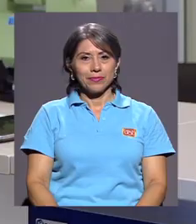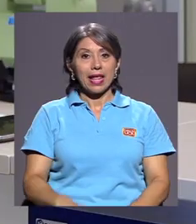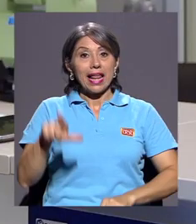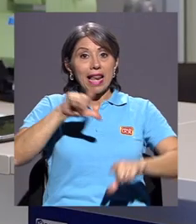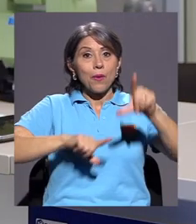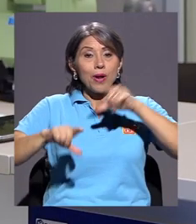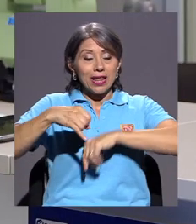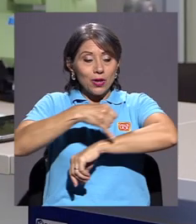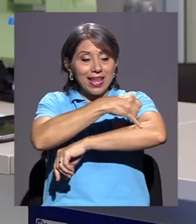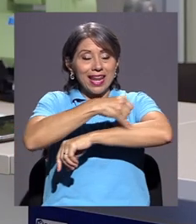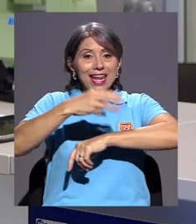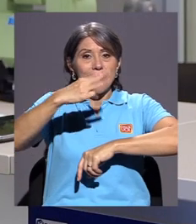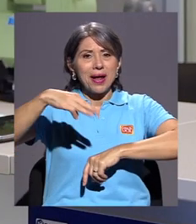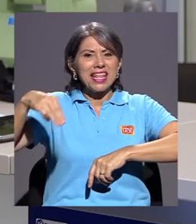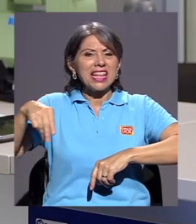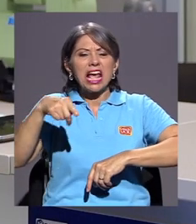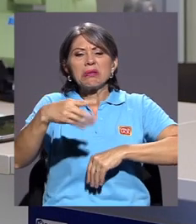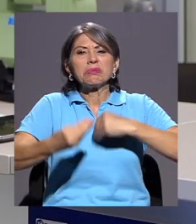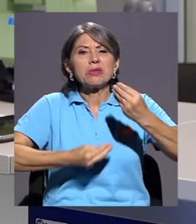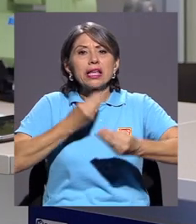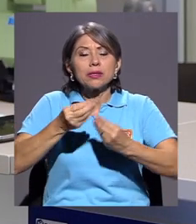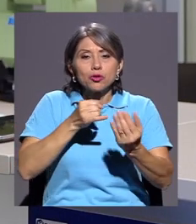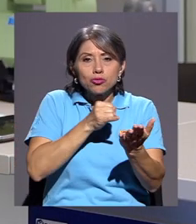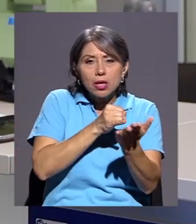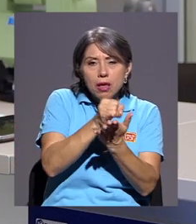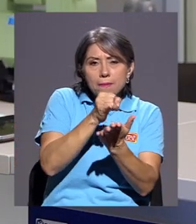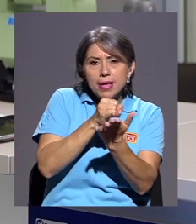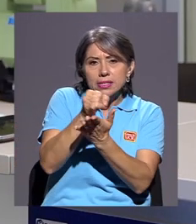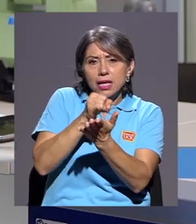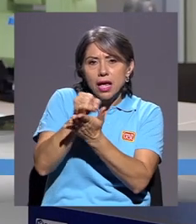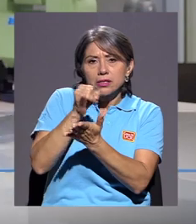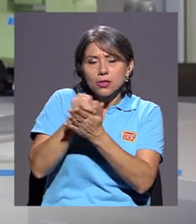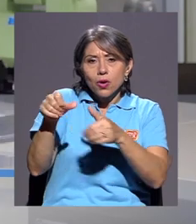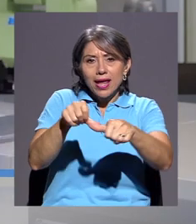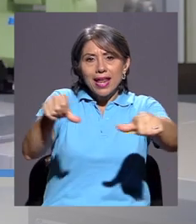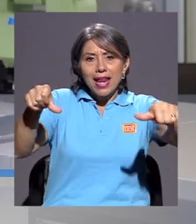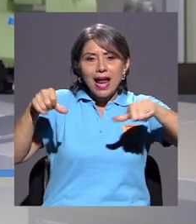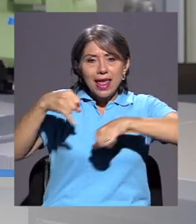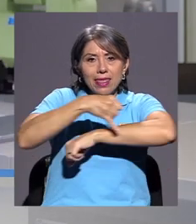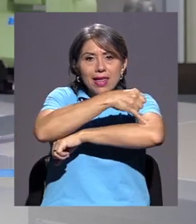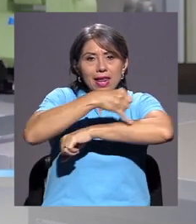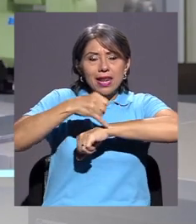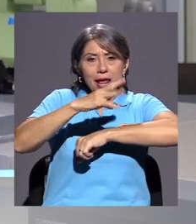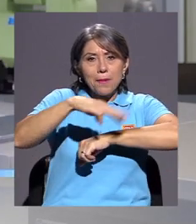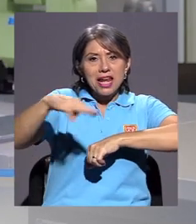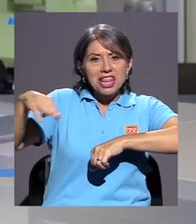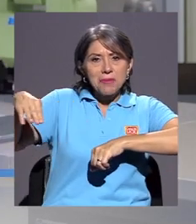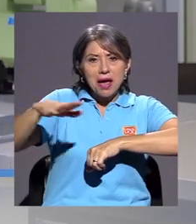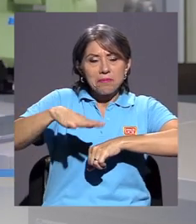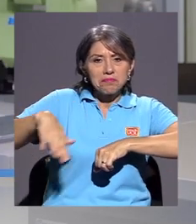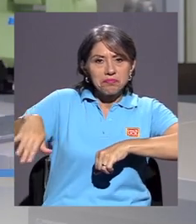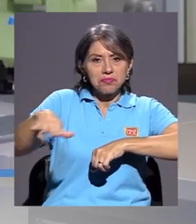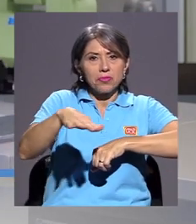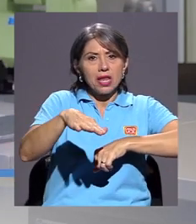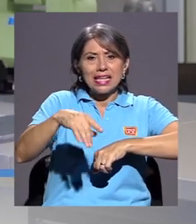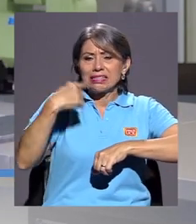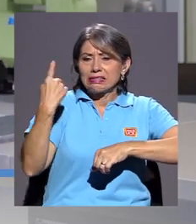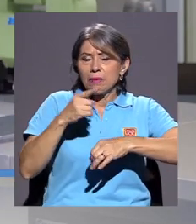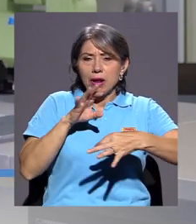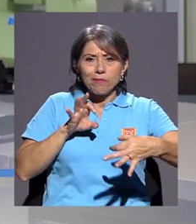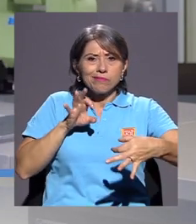El Laboratorio de Ingeniería Marítima lo que hacemos es investigación en el área de Ingeniería Marítima. Tiene que ver toda